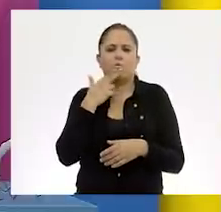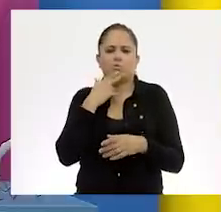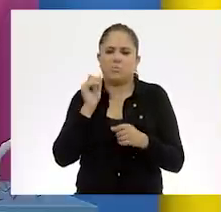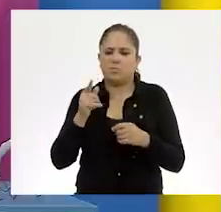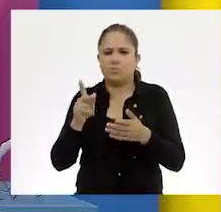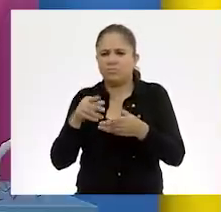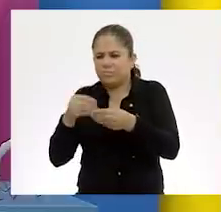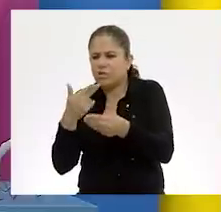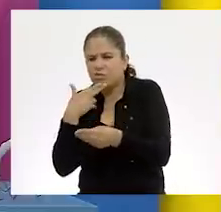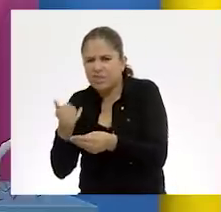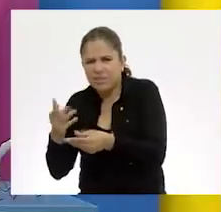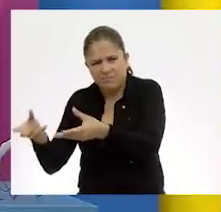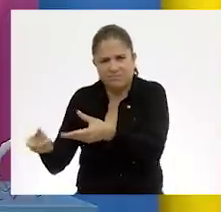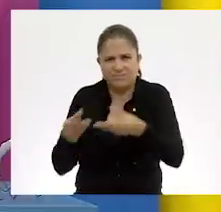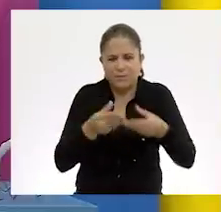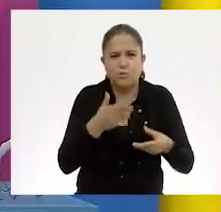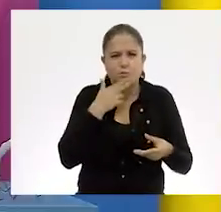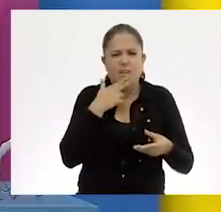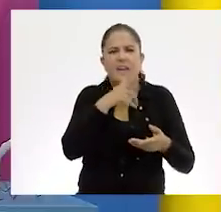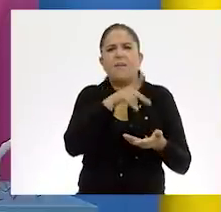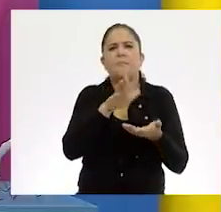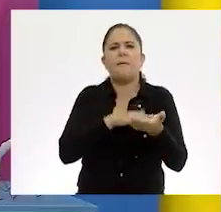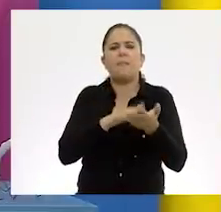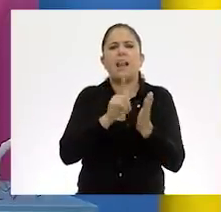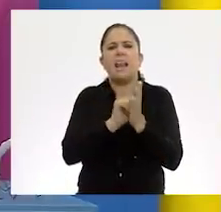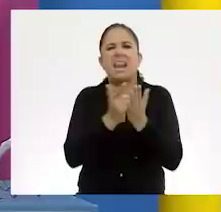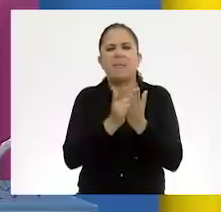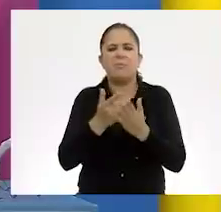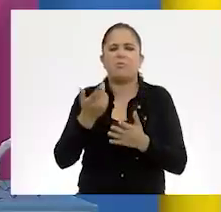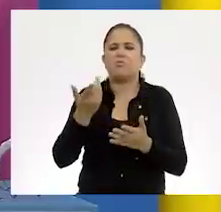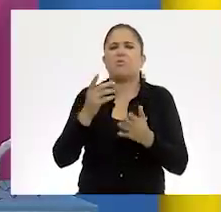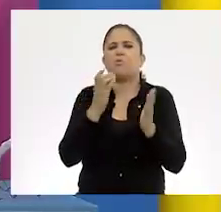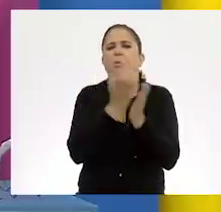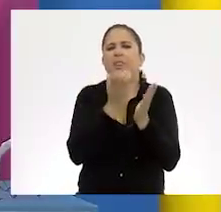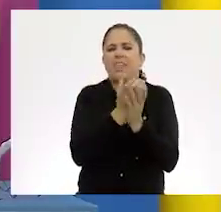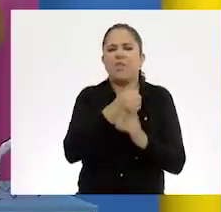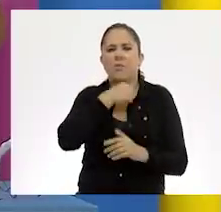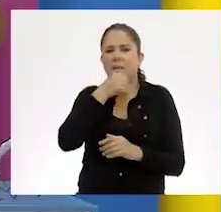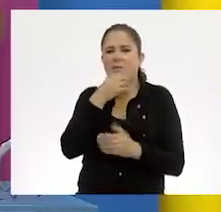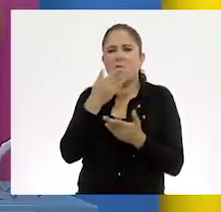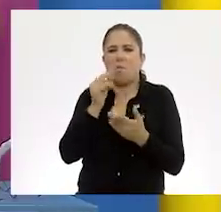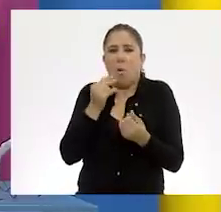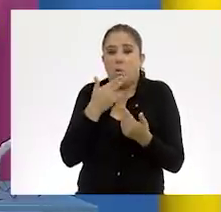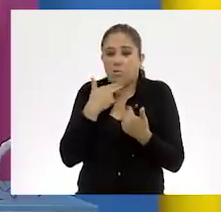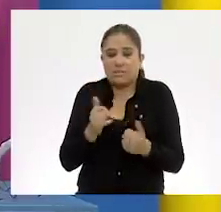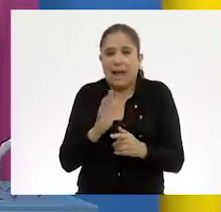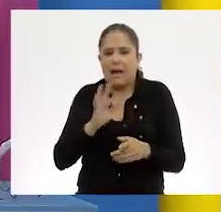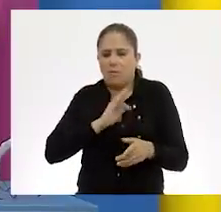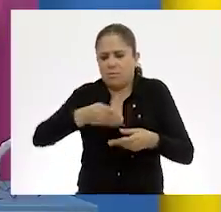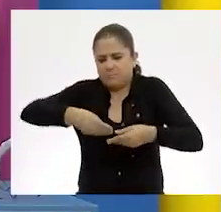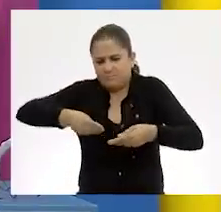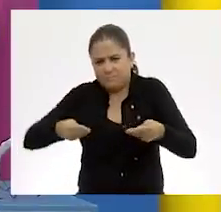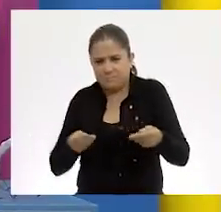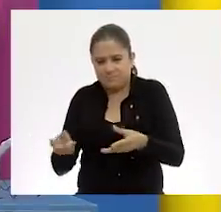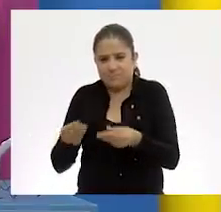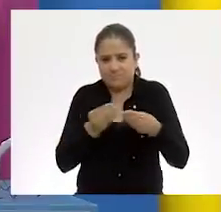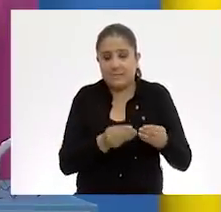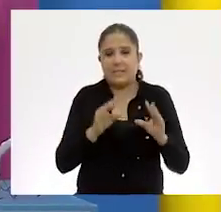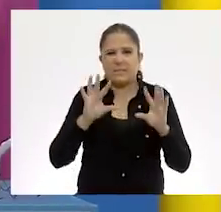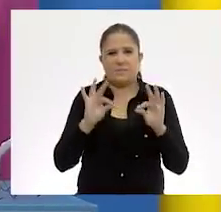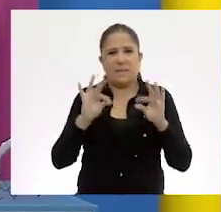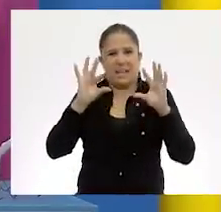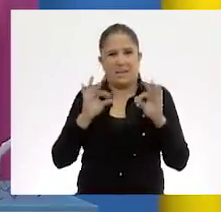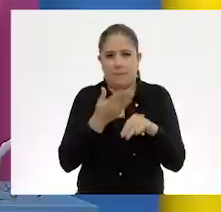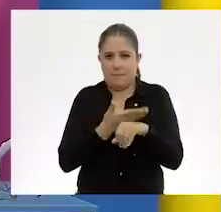conseguirlo de libretas viejitas, algún cuaderno que ya no ocupemos, pegamento blanco,